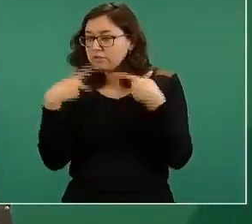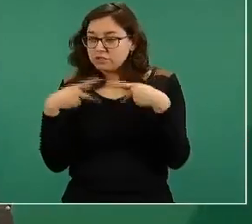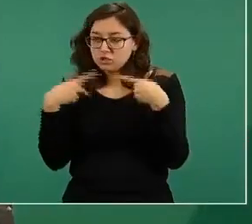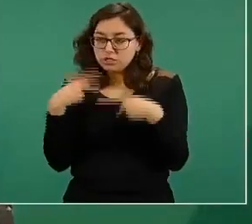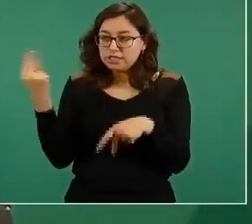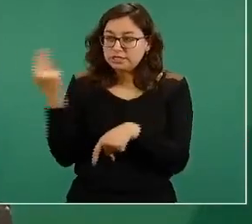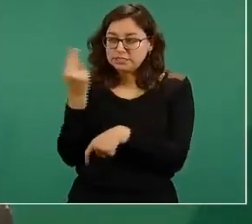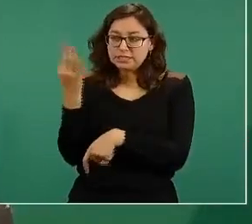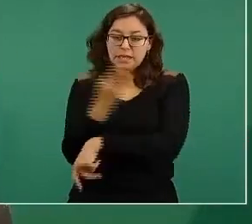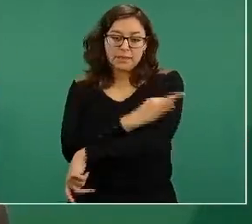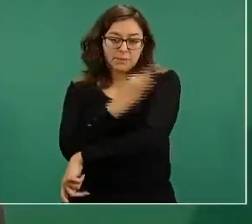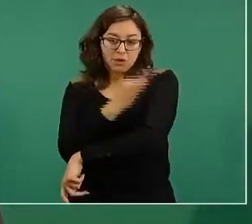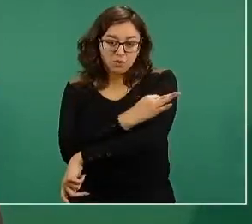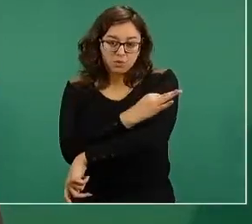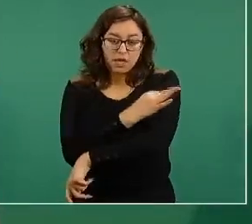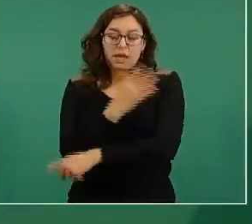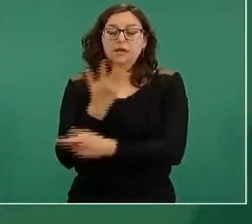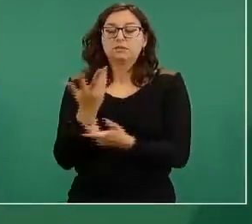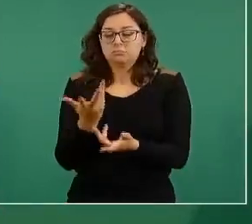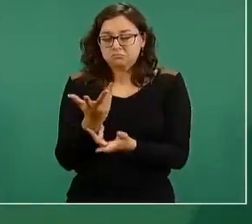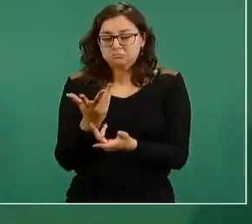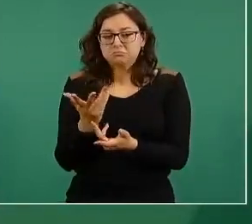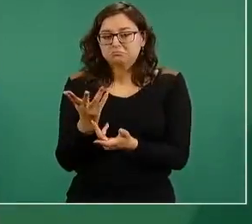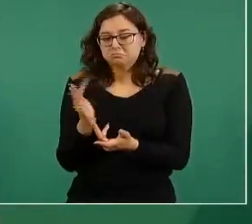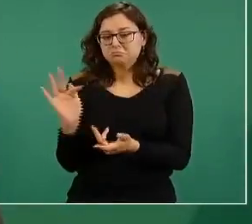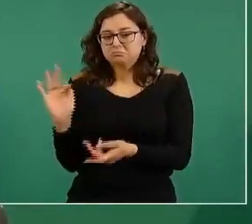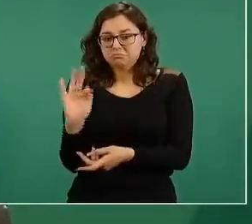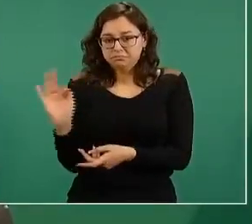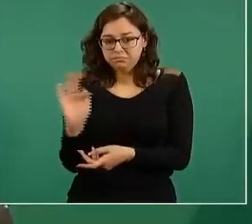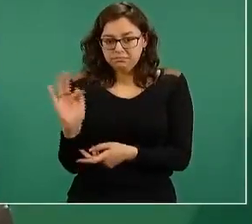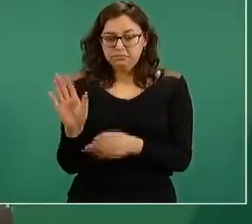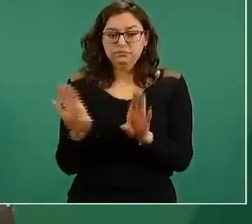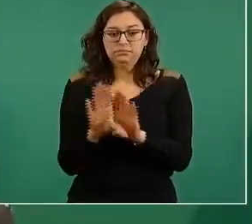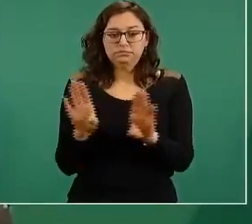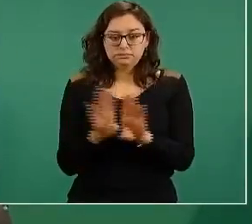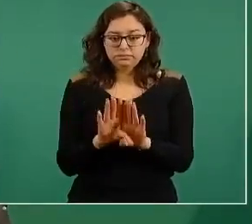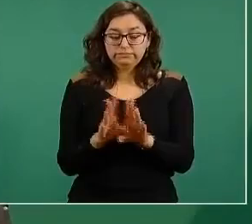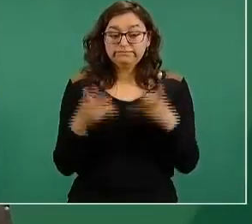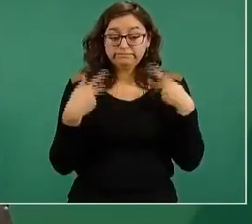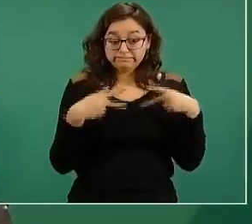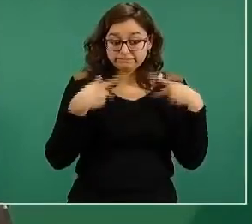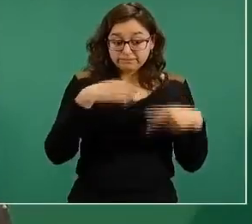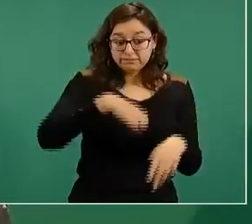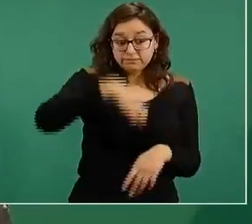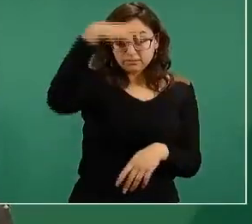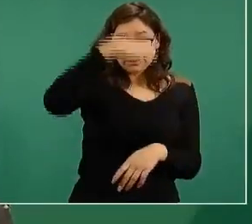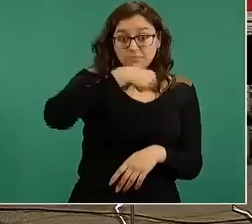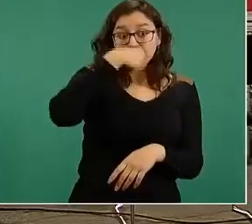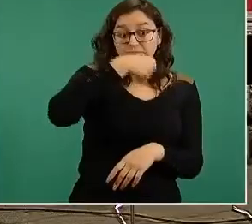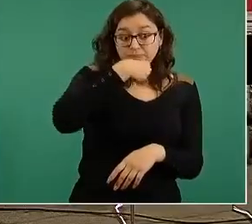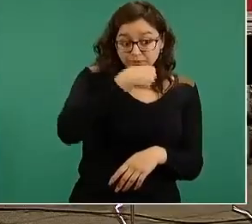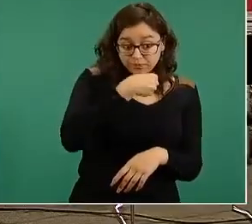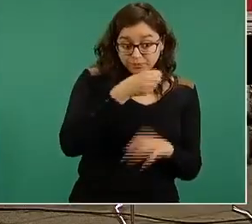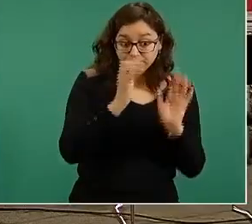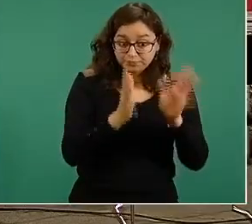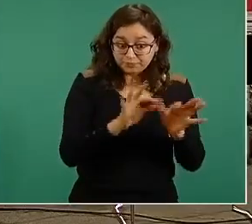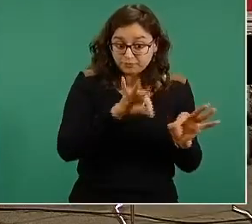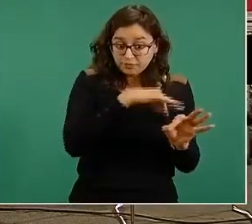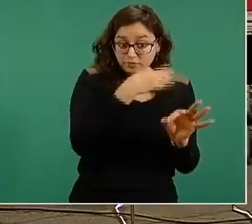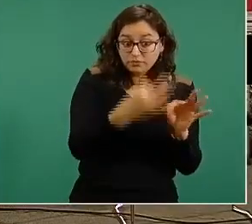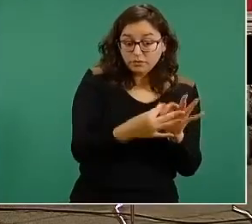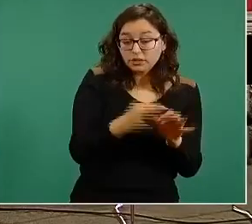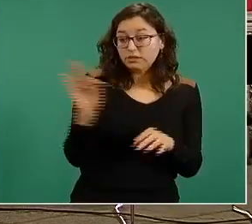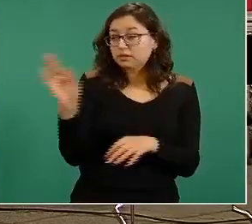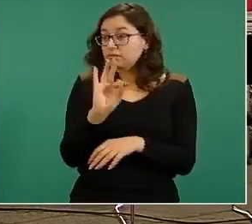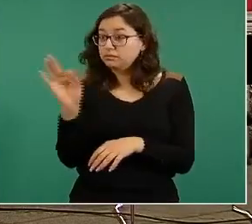disminuir, una vez que concluyamos con las personas adultas mayores, si hay alguna otra estrategia